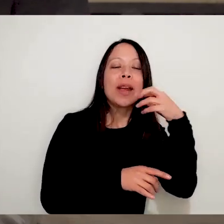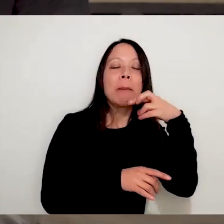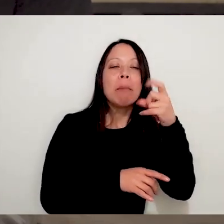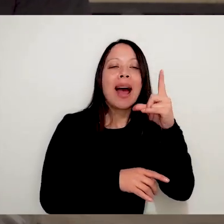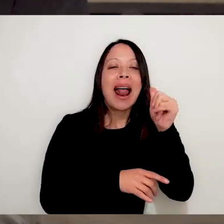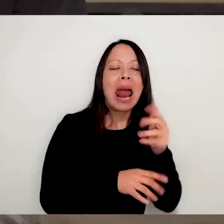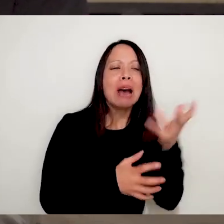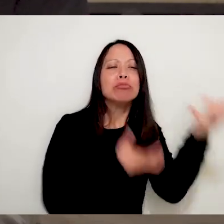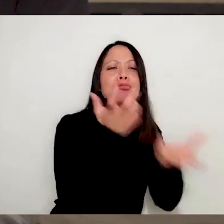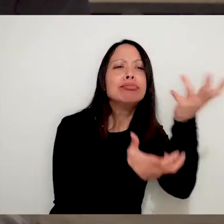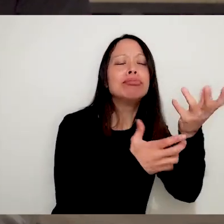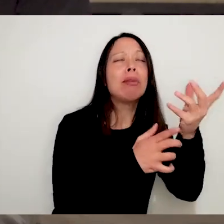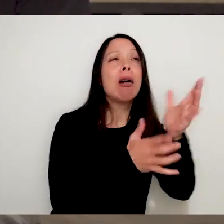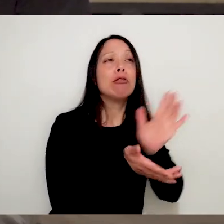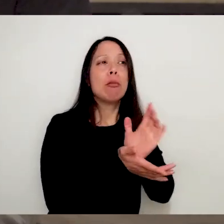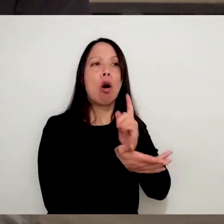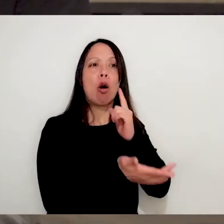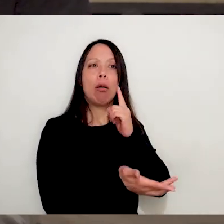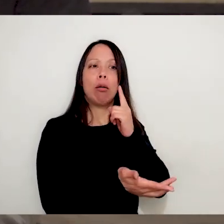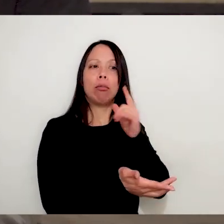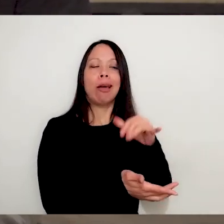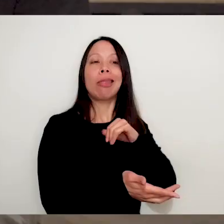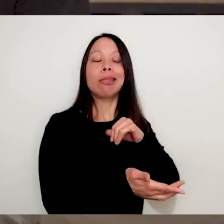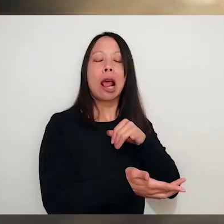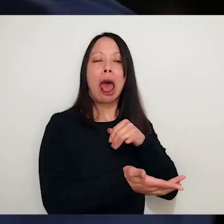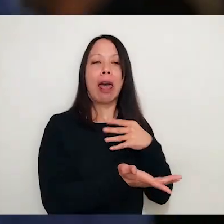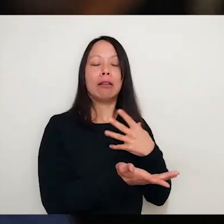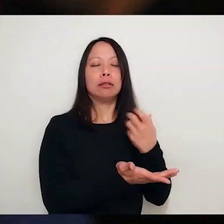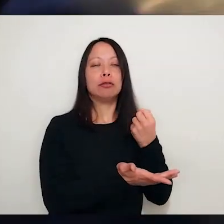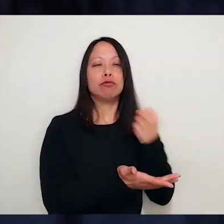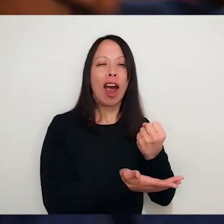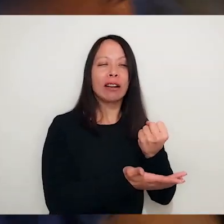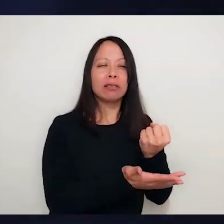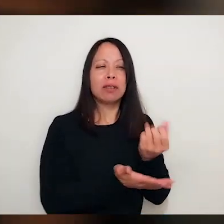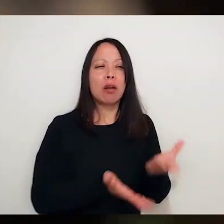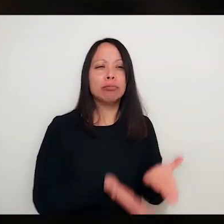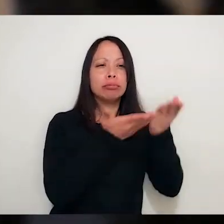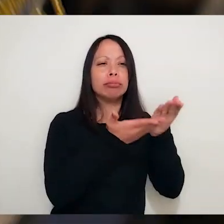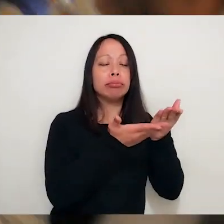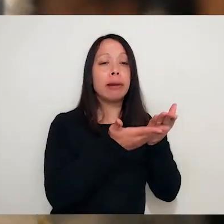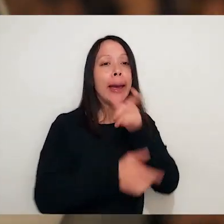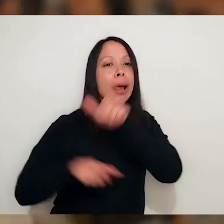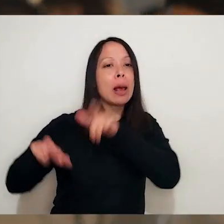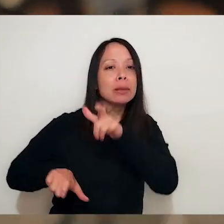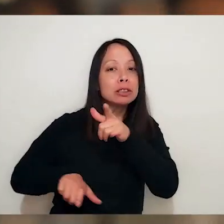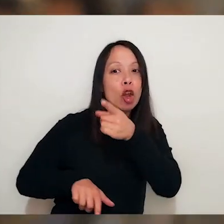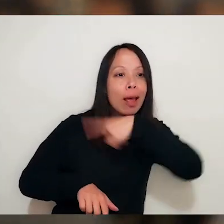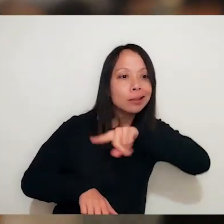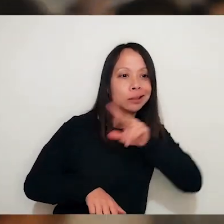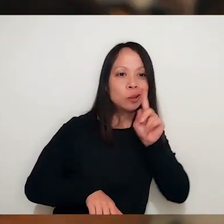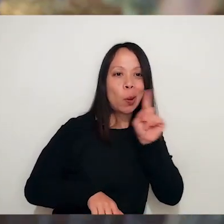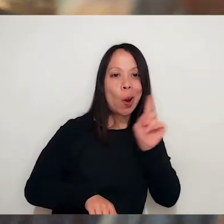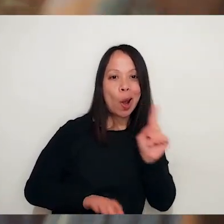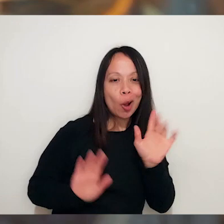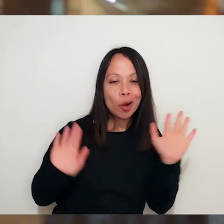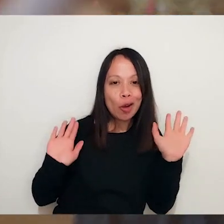momento en el que también era importante reafirmar la identidad. Volver a las raíces. Tener la oportunidad de mostrar un poco la tradición a gente